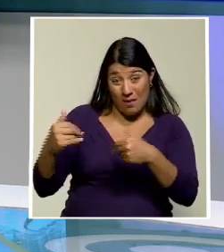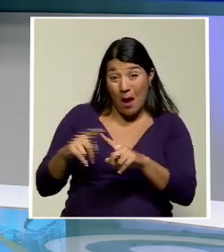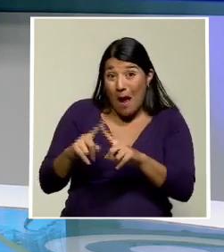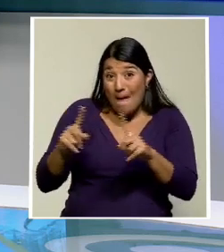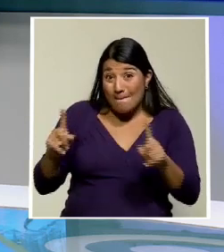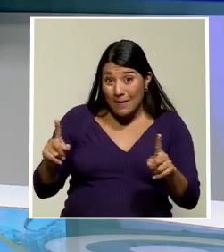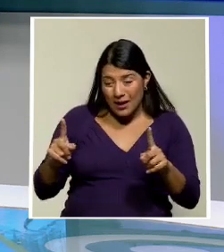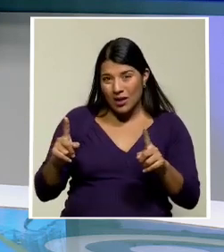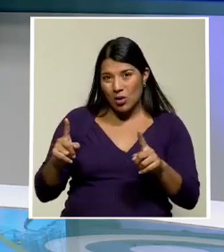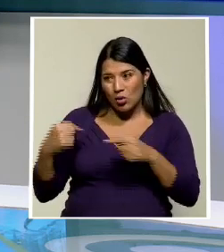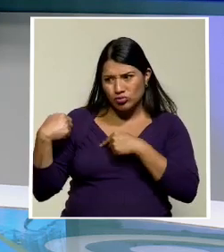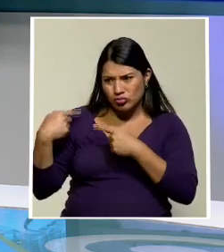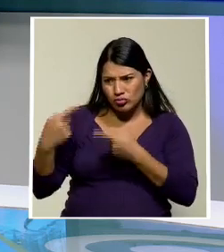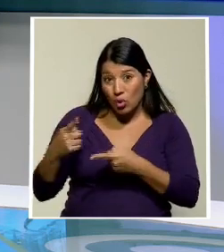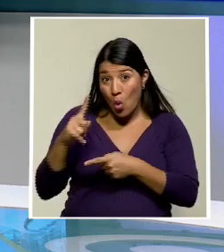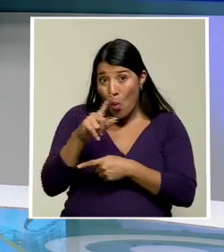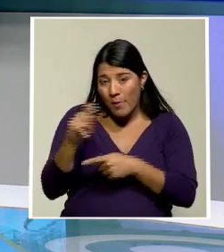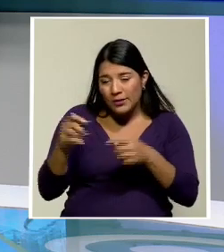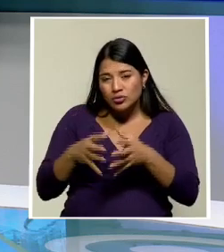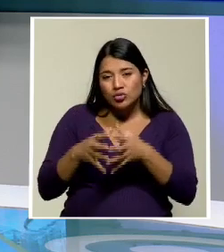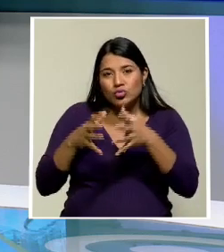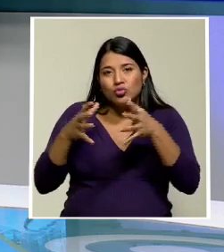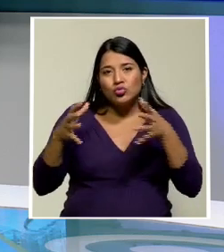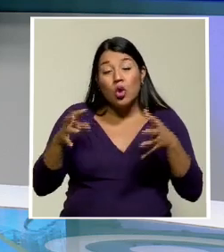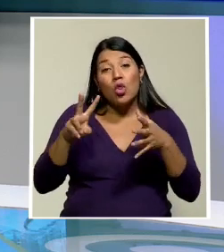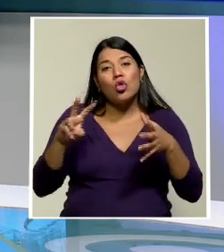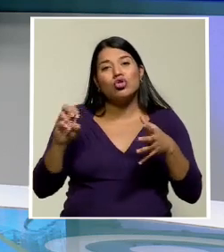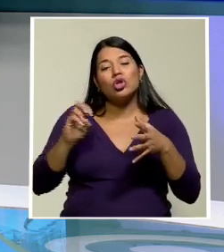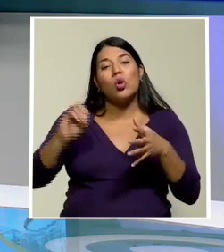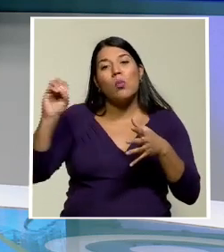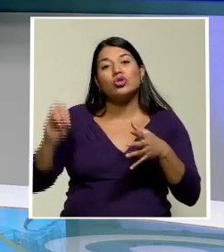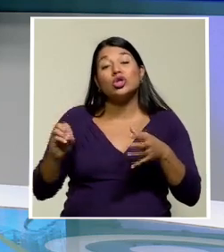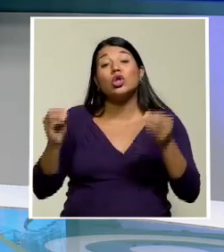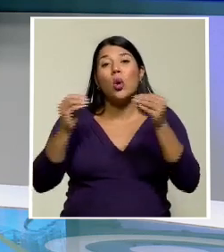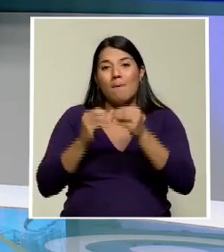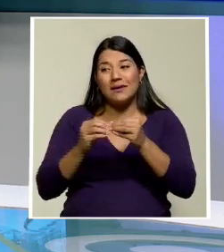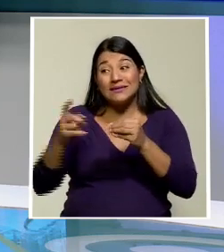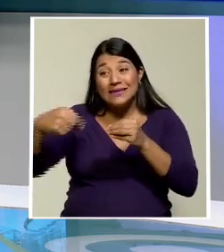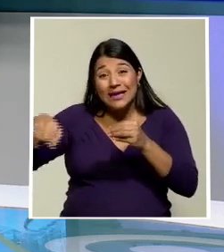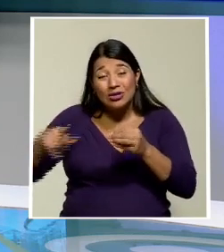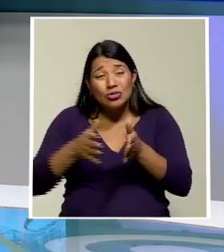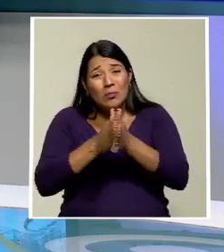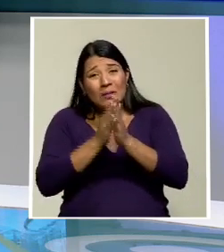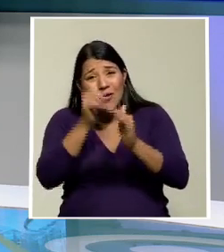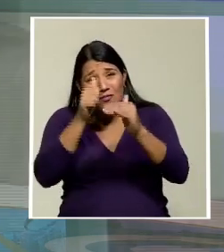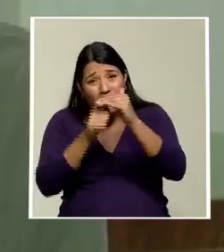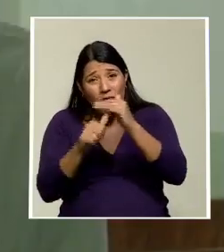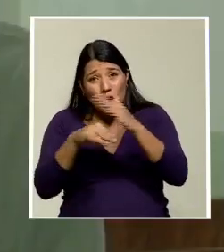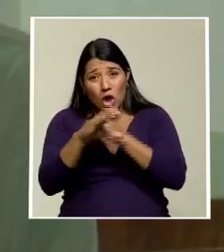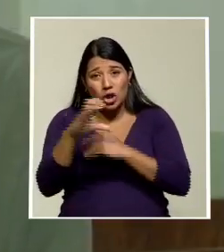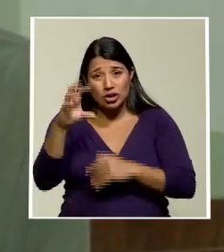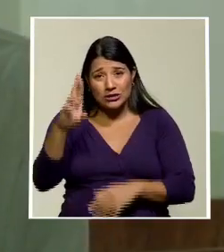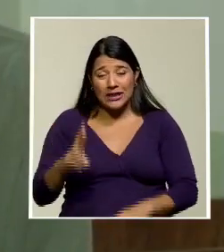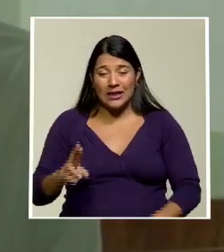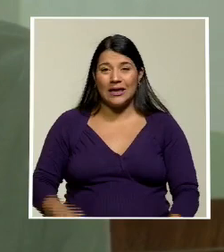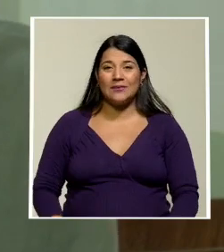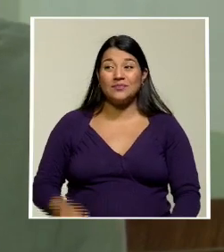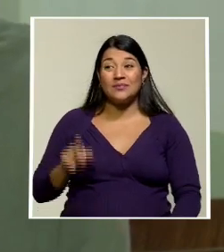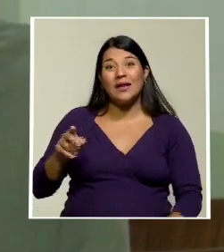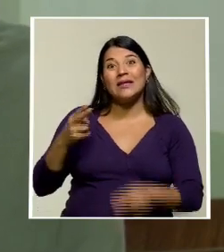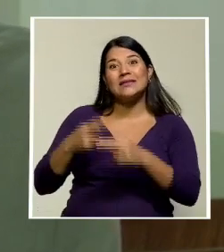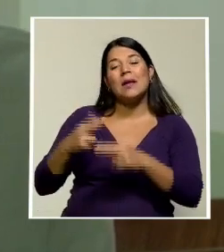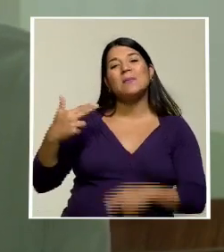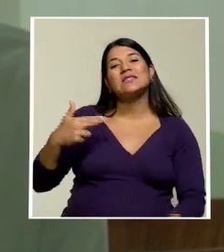% la cantidad de estas personas que buscan quedarse en nuestro país y solicitar refugio. Él es Charles